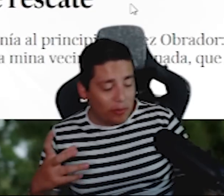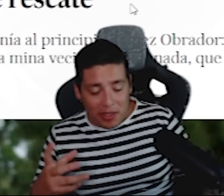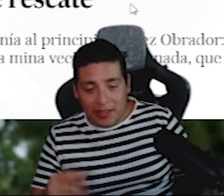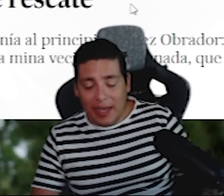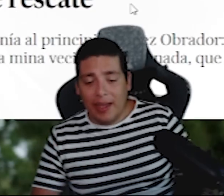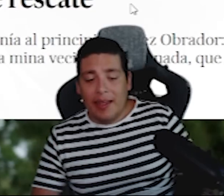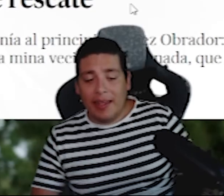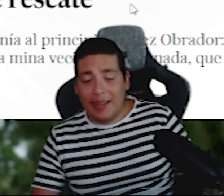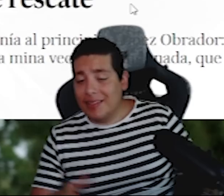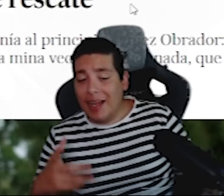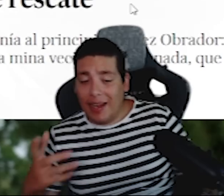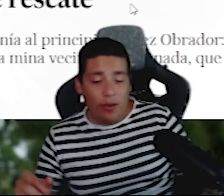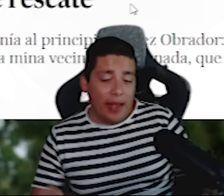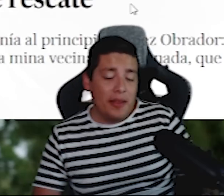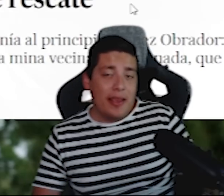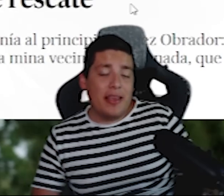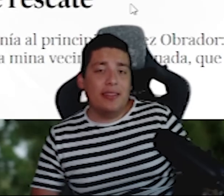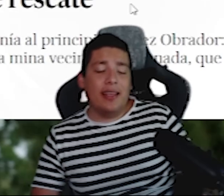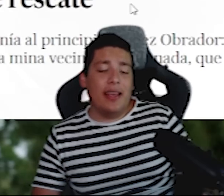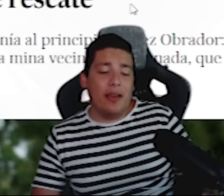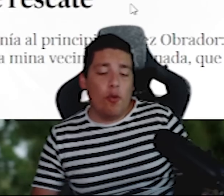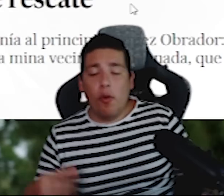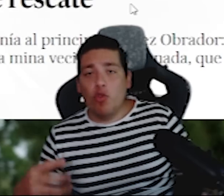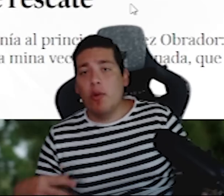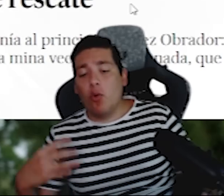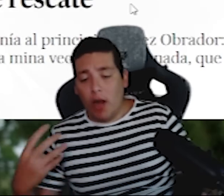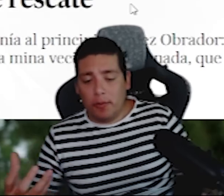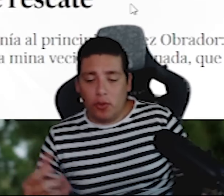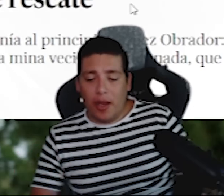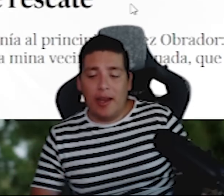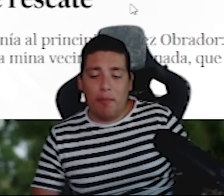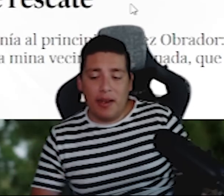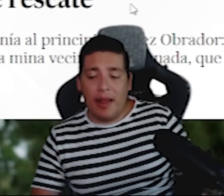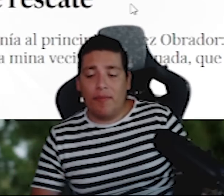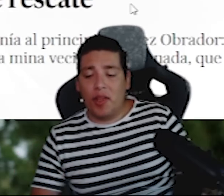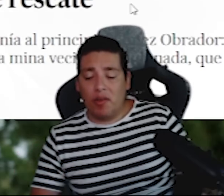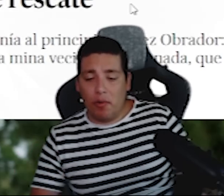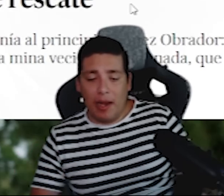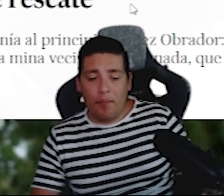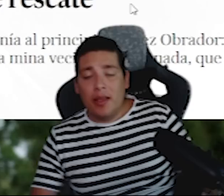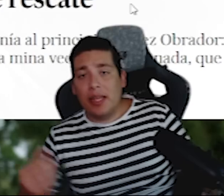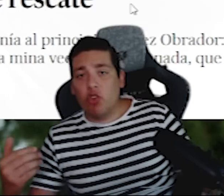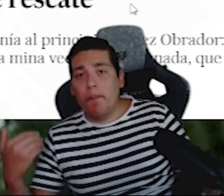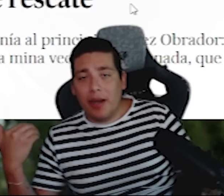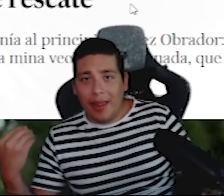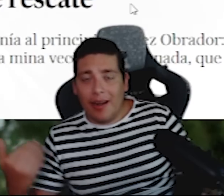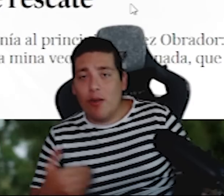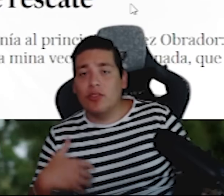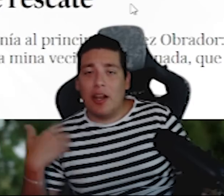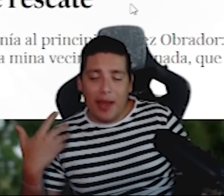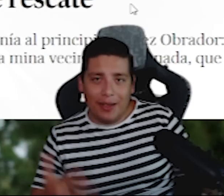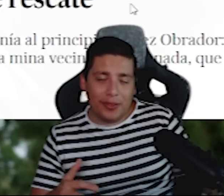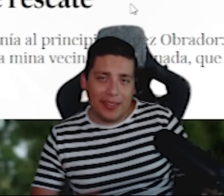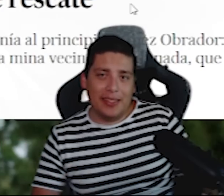una noticia desgarradora y es que hubo un nuevo colapso en la mina de Coahuila que echó a perder